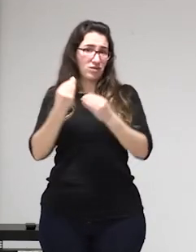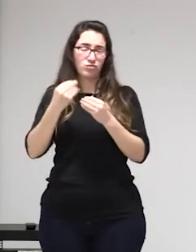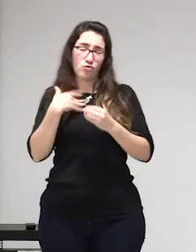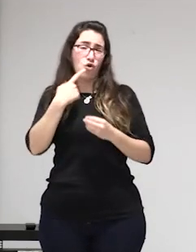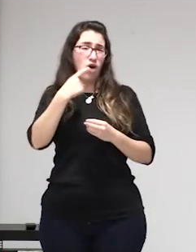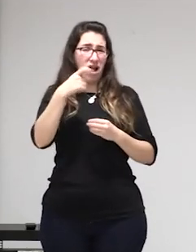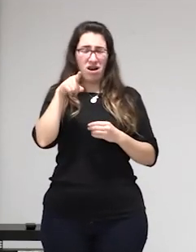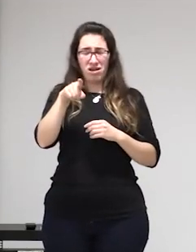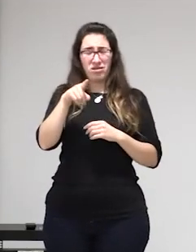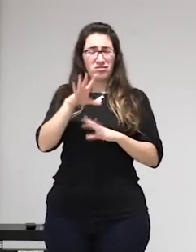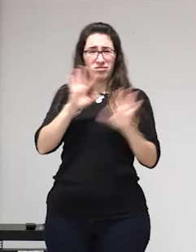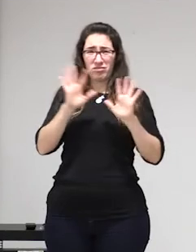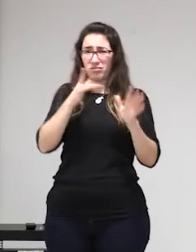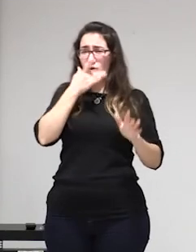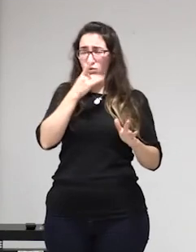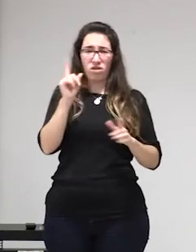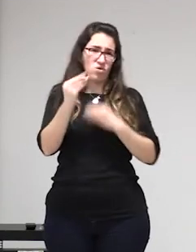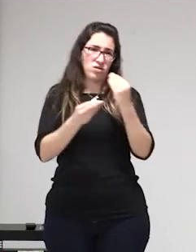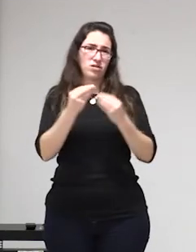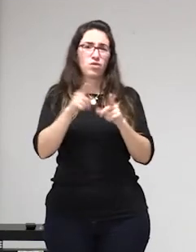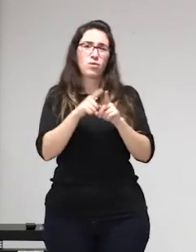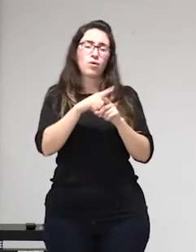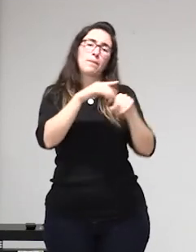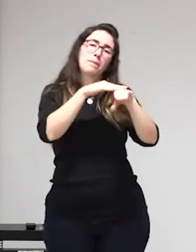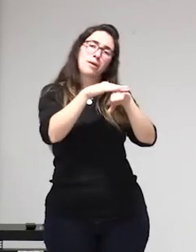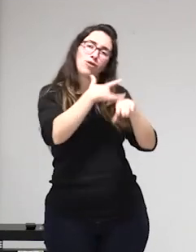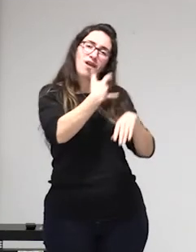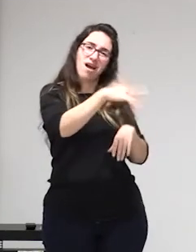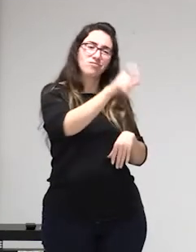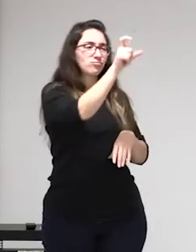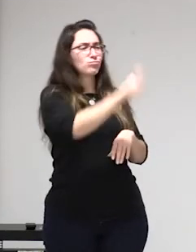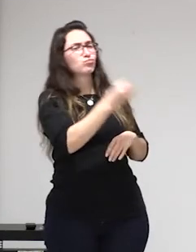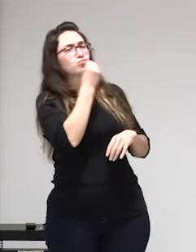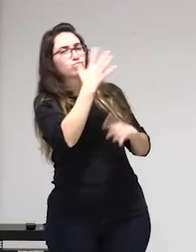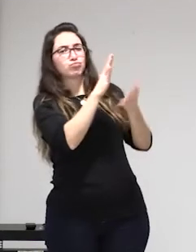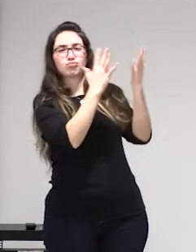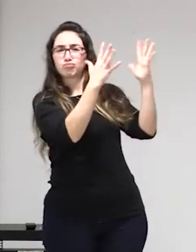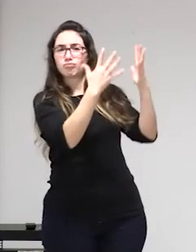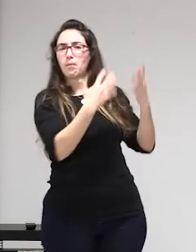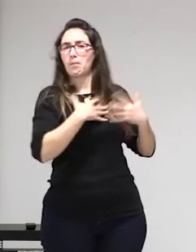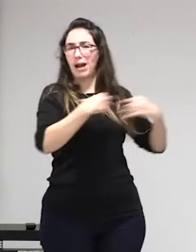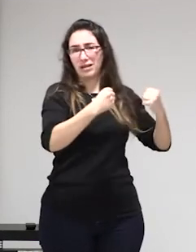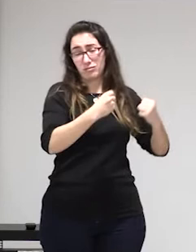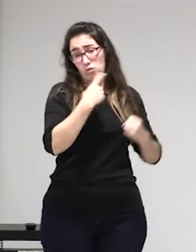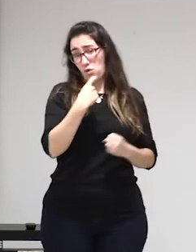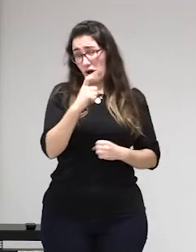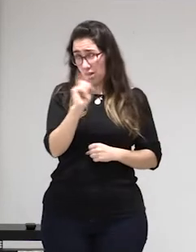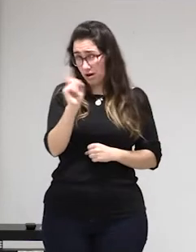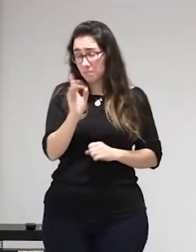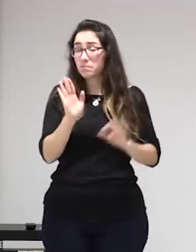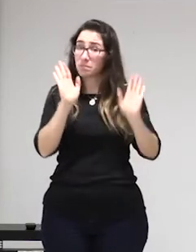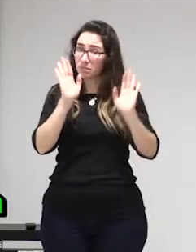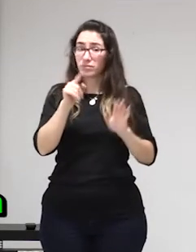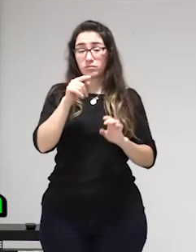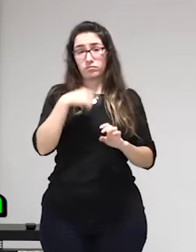los proxenetas y los hombres prostituyentes vale proxenetas obviamente quien ha estado